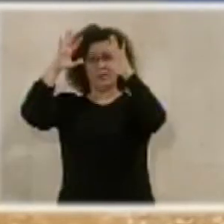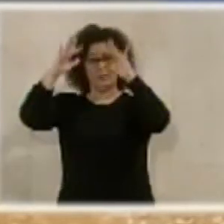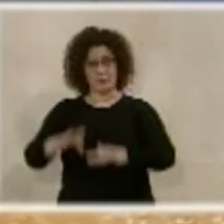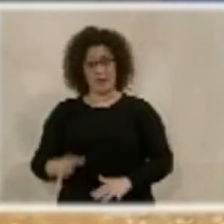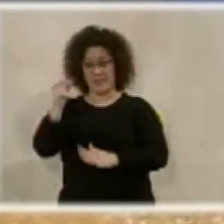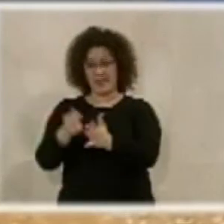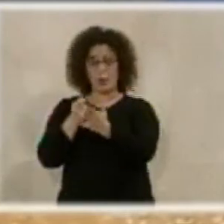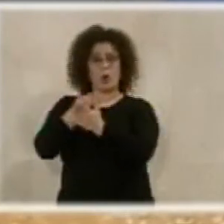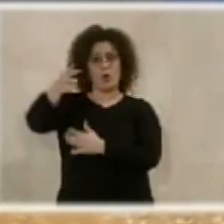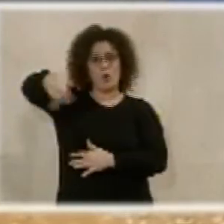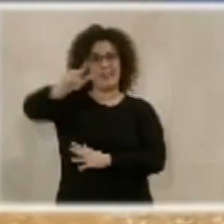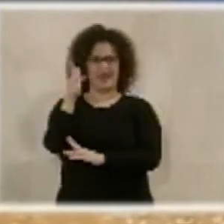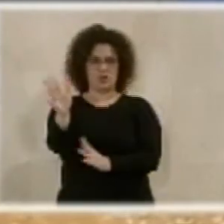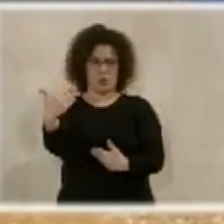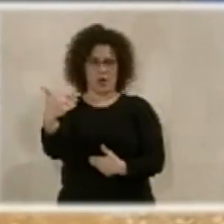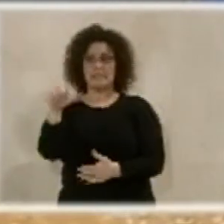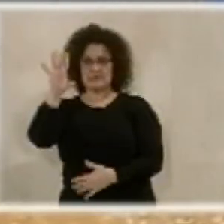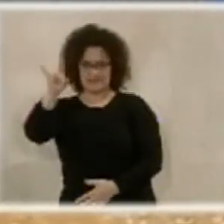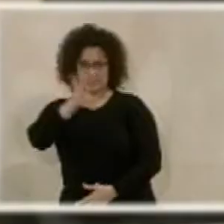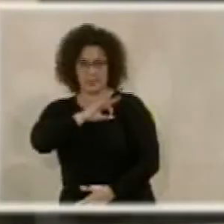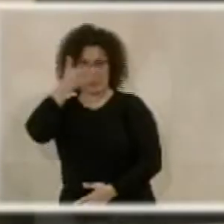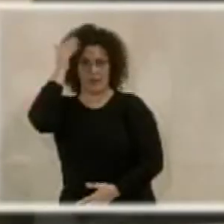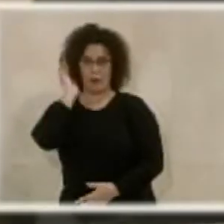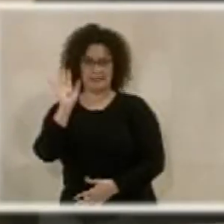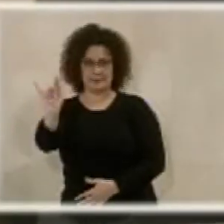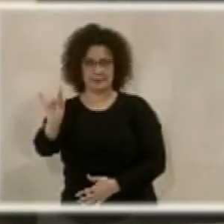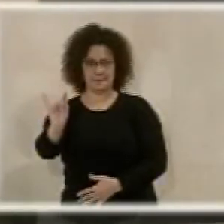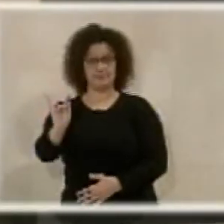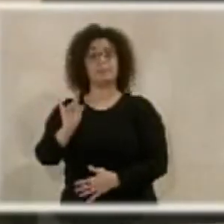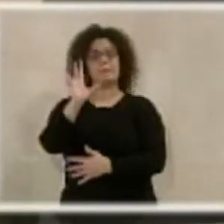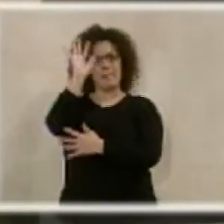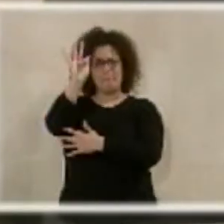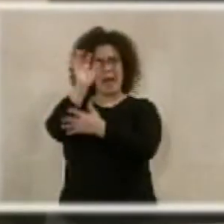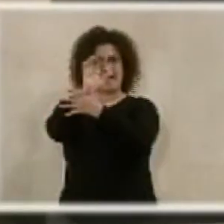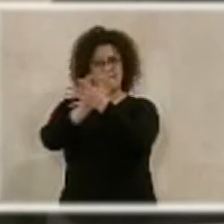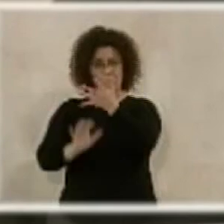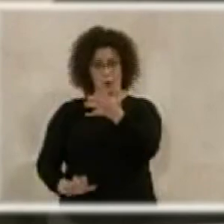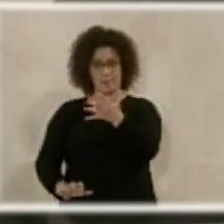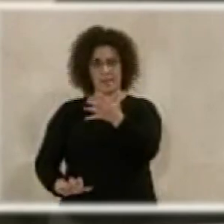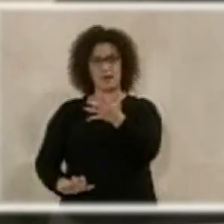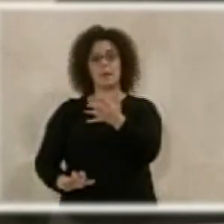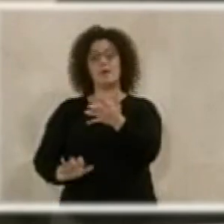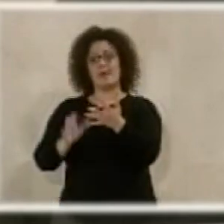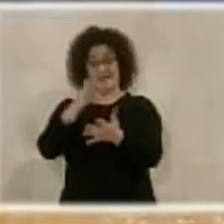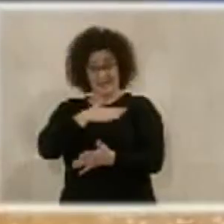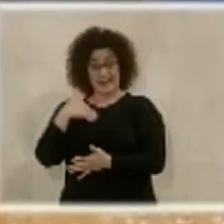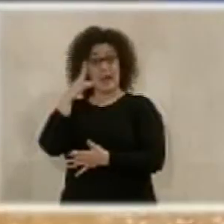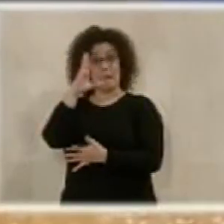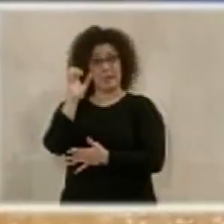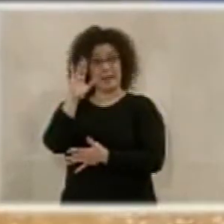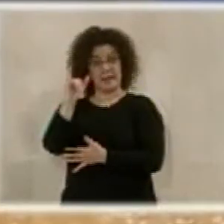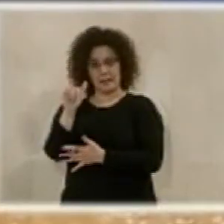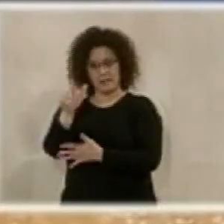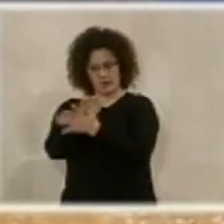a indemnización. Sí, Cazó, no. Sí. Y, además, hay un informe, para desarrollar el PERI hay